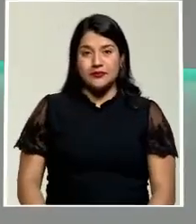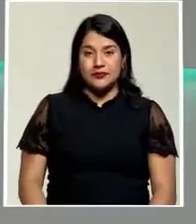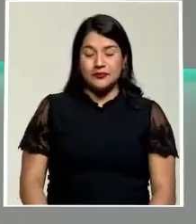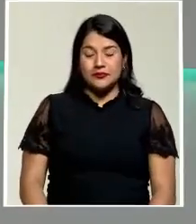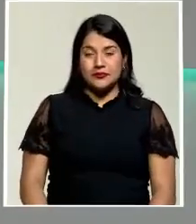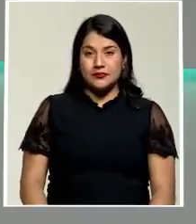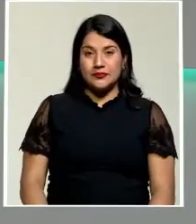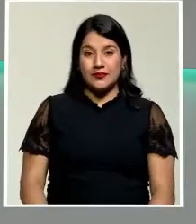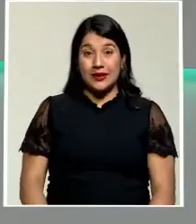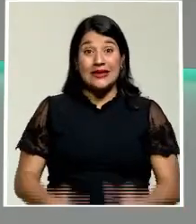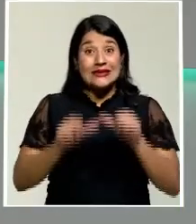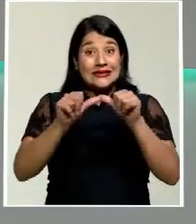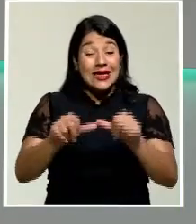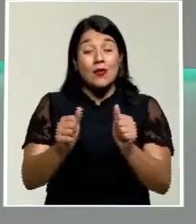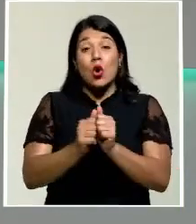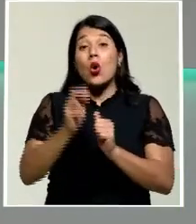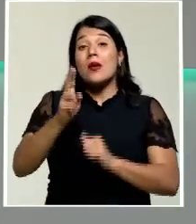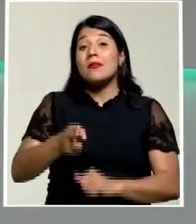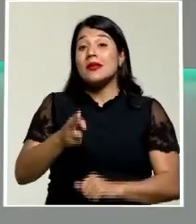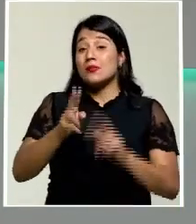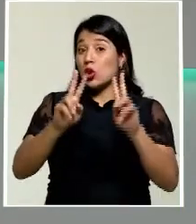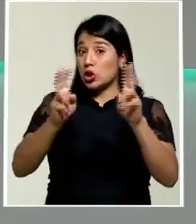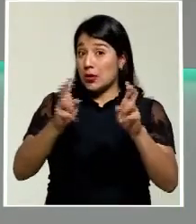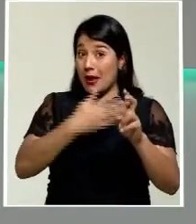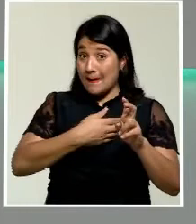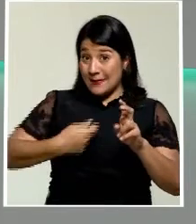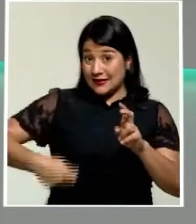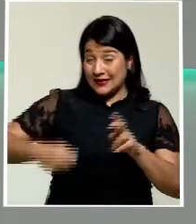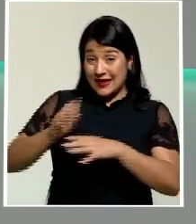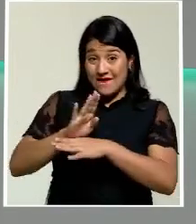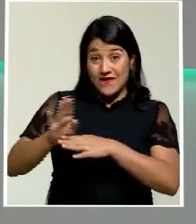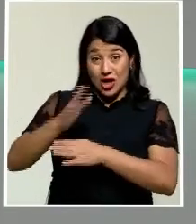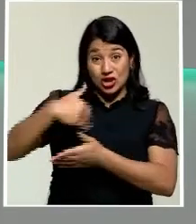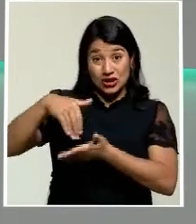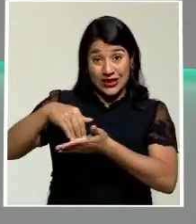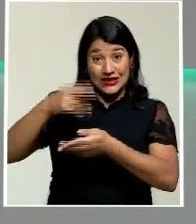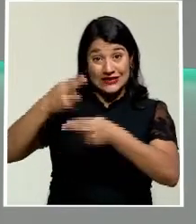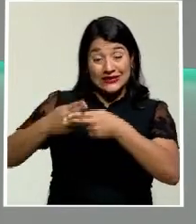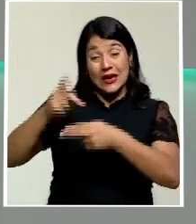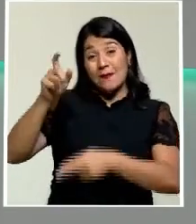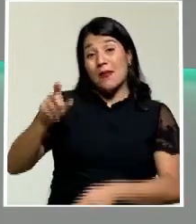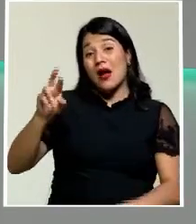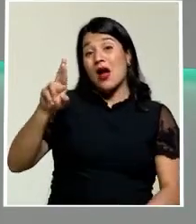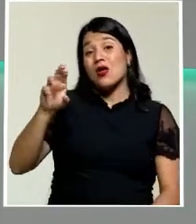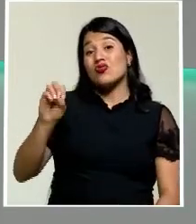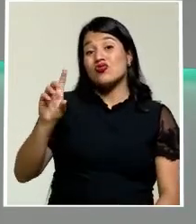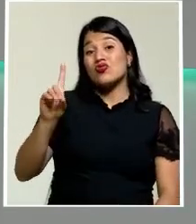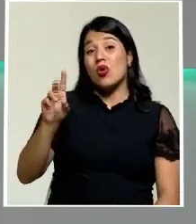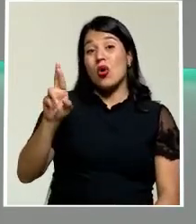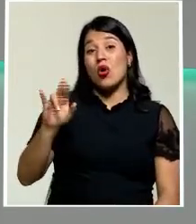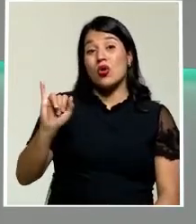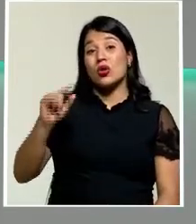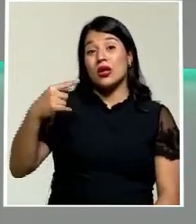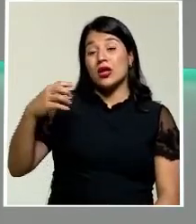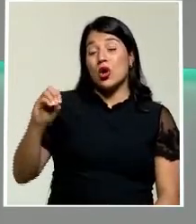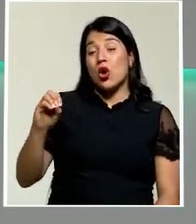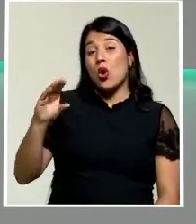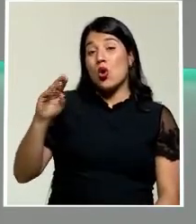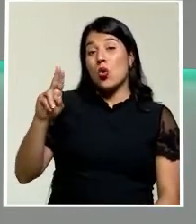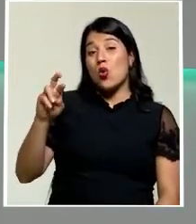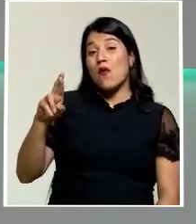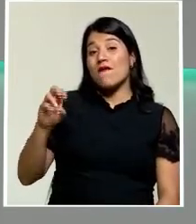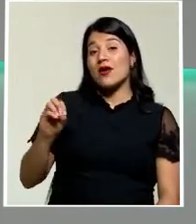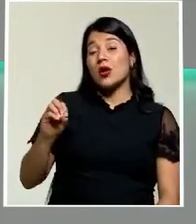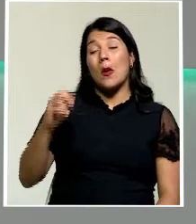En este mismo tema, el presidente del Banco Central, Rodrigo Cubero, considera que los resultados de la revisión del Fondo Monetario